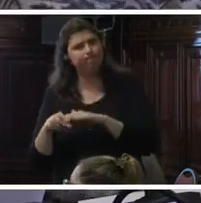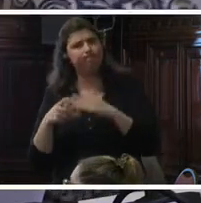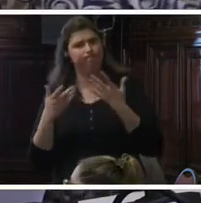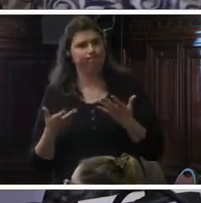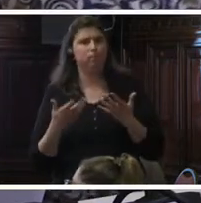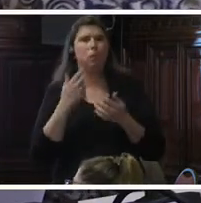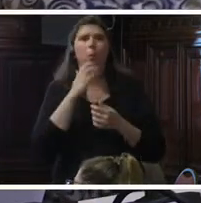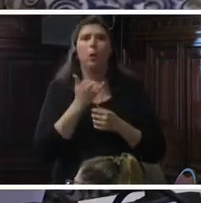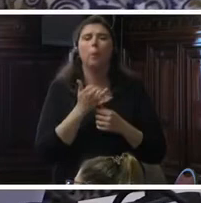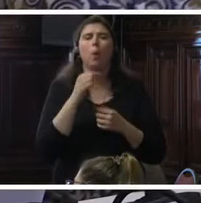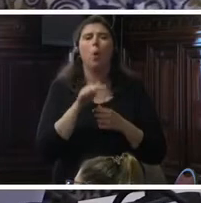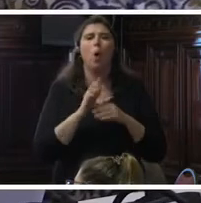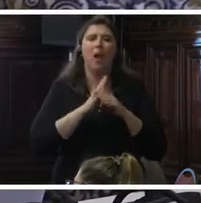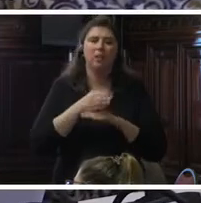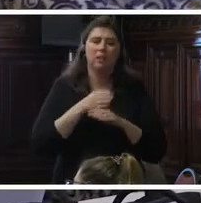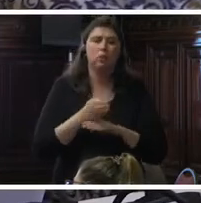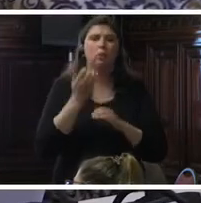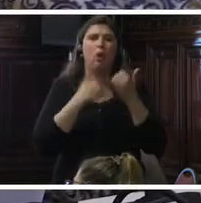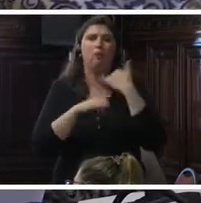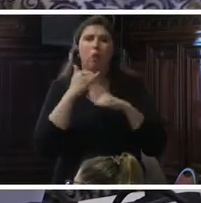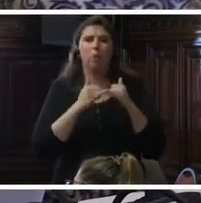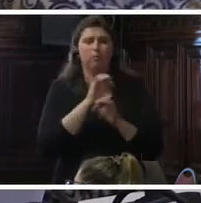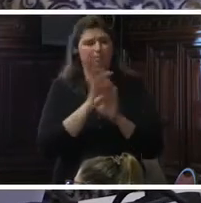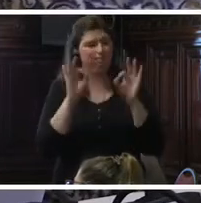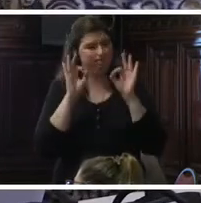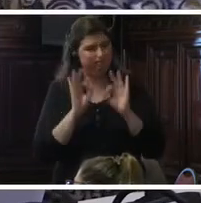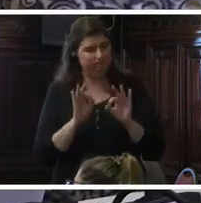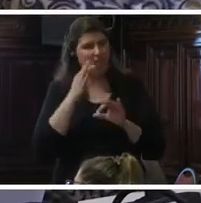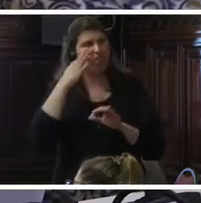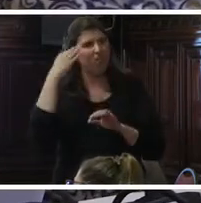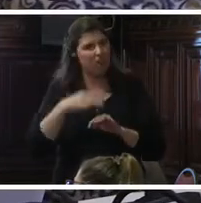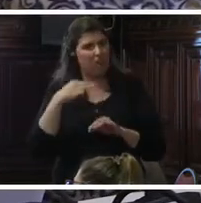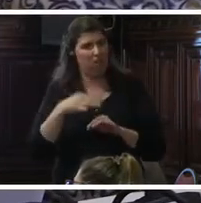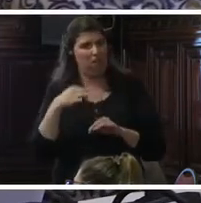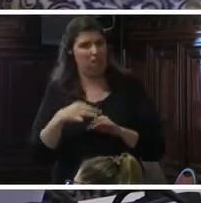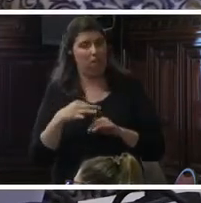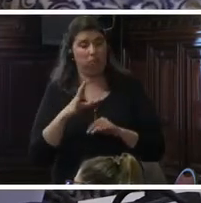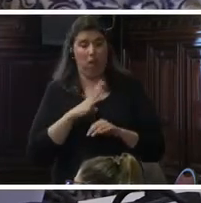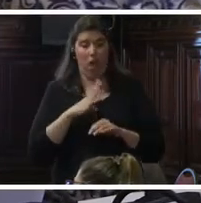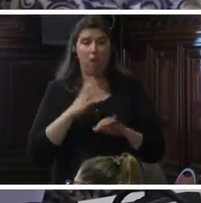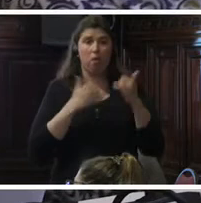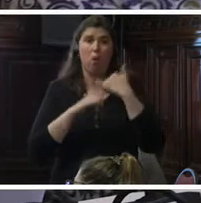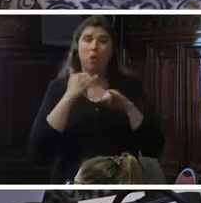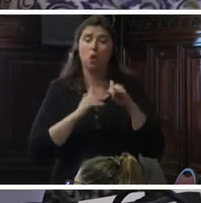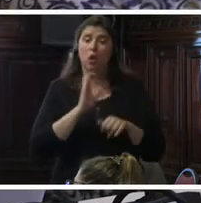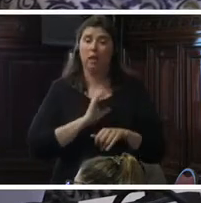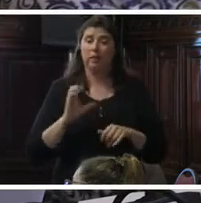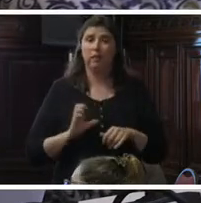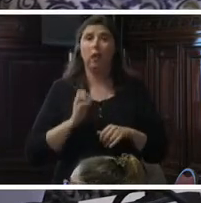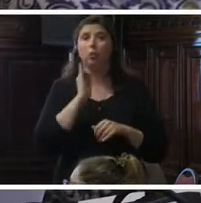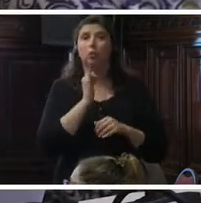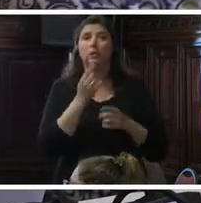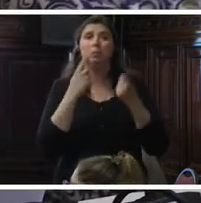como por ejemplo el acceso a información veraz. Si bien existe información de parte del Estado, es necesario que se